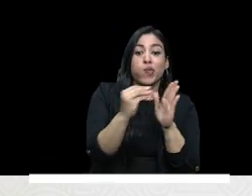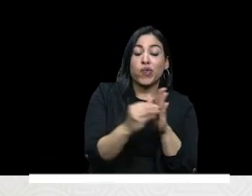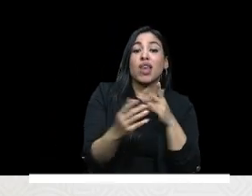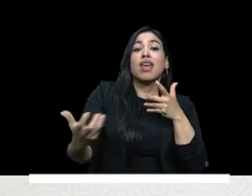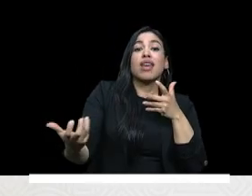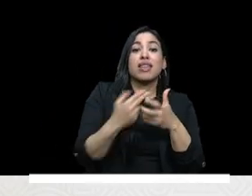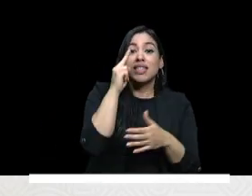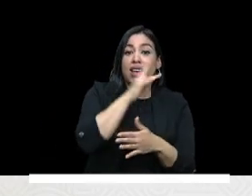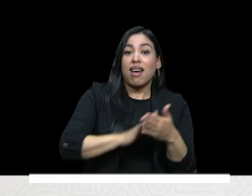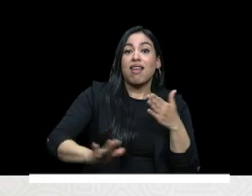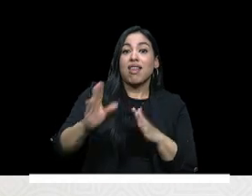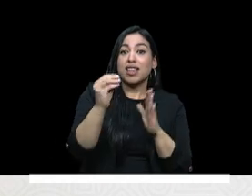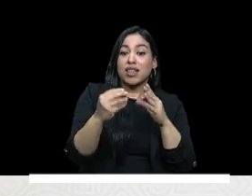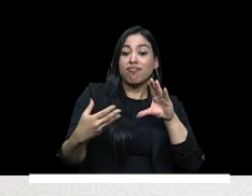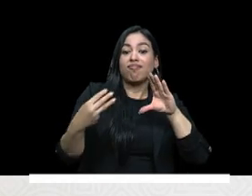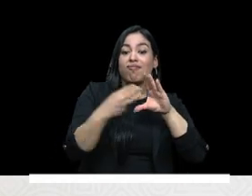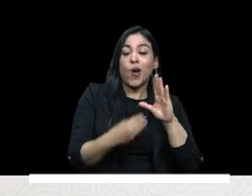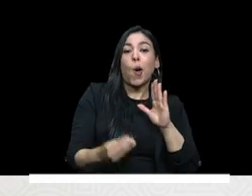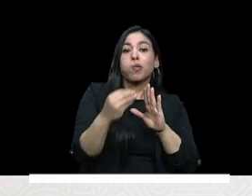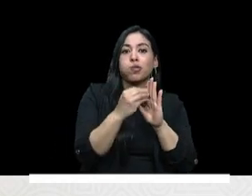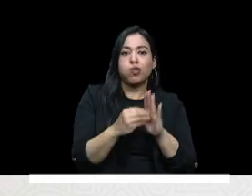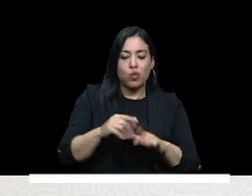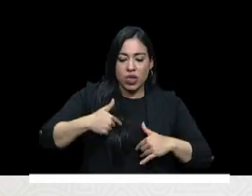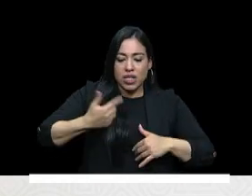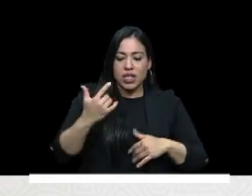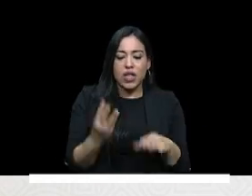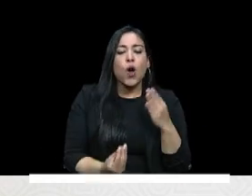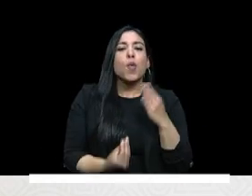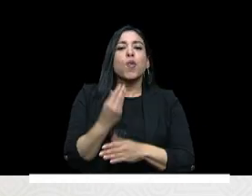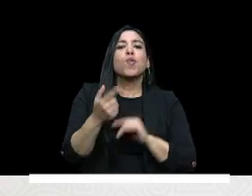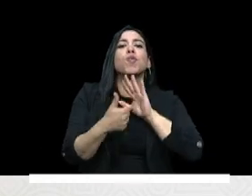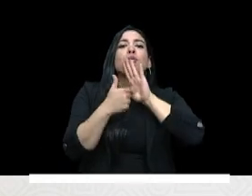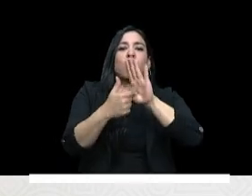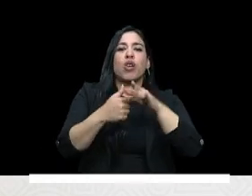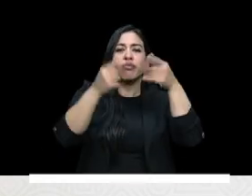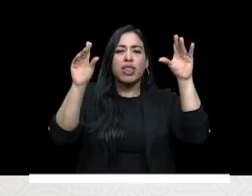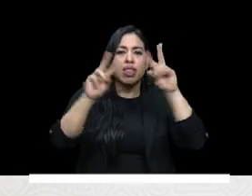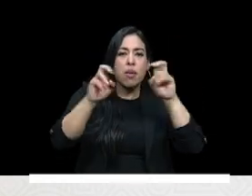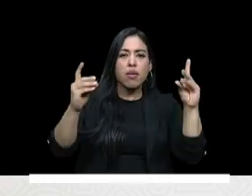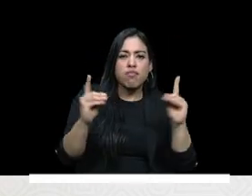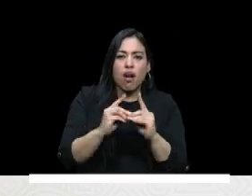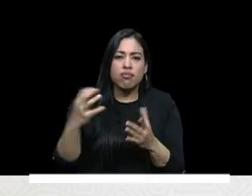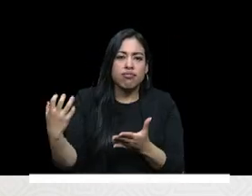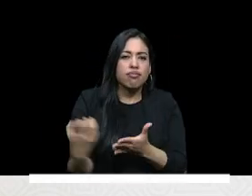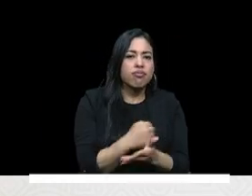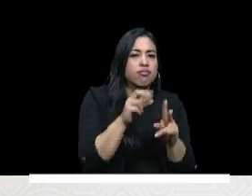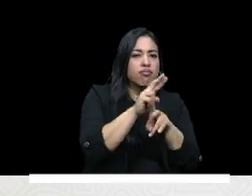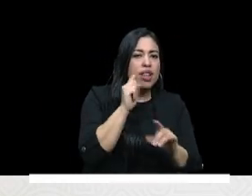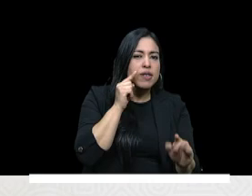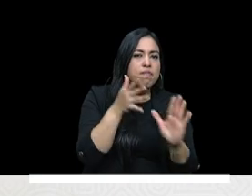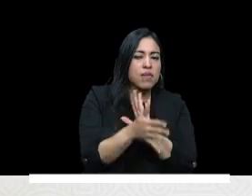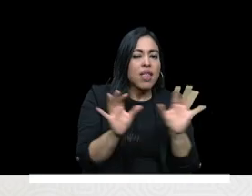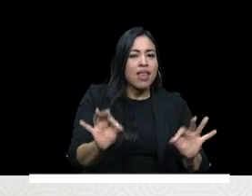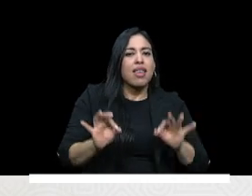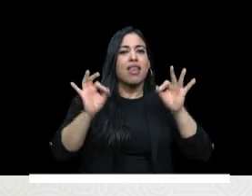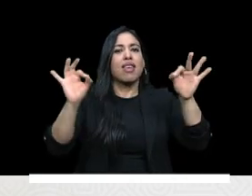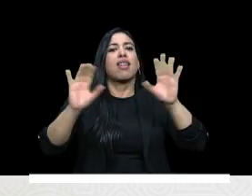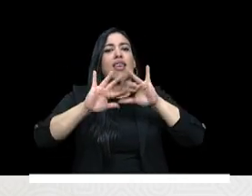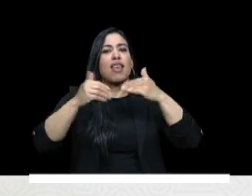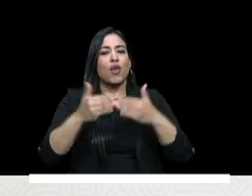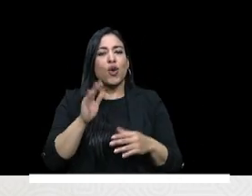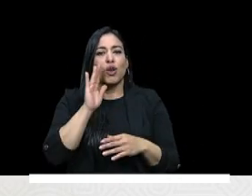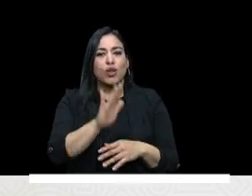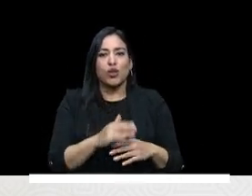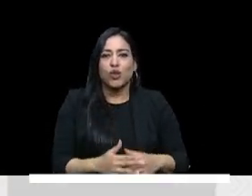estadística nacional del país somos productores oficiales de datos relacionados e información relacionada con la calidad de la